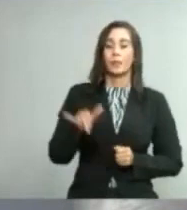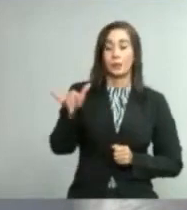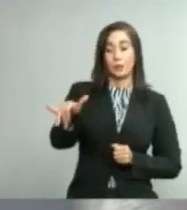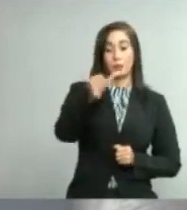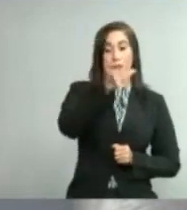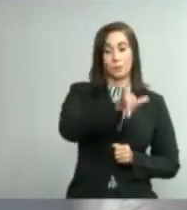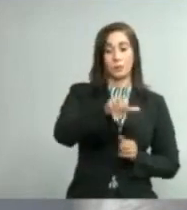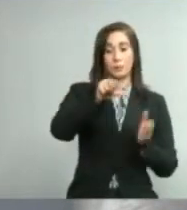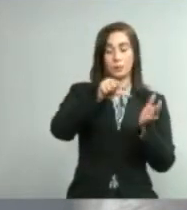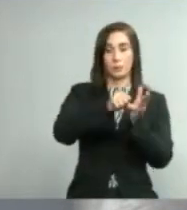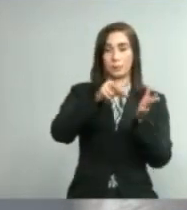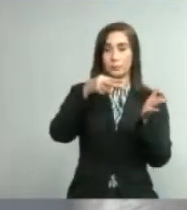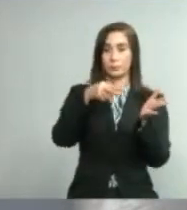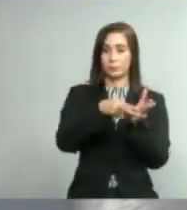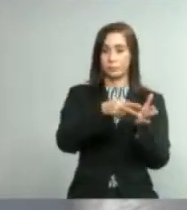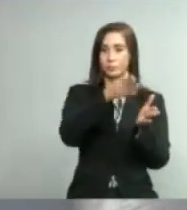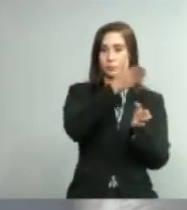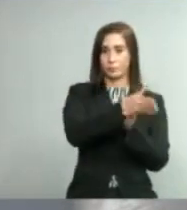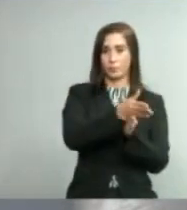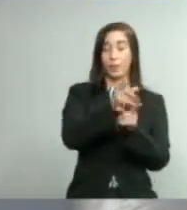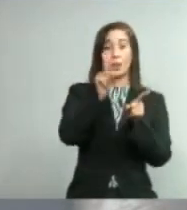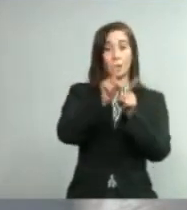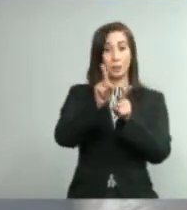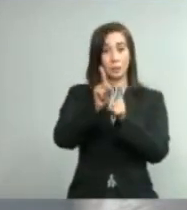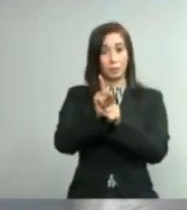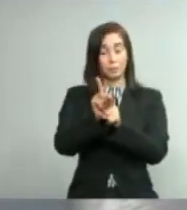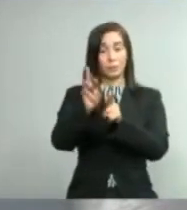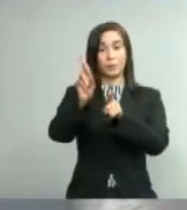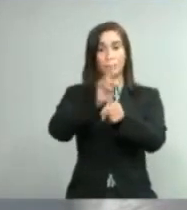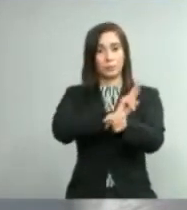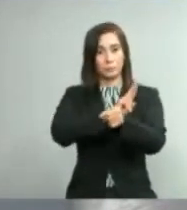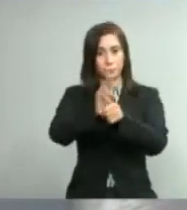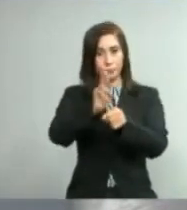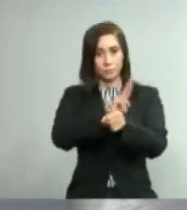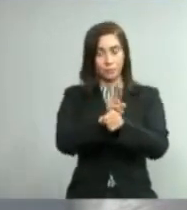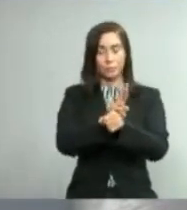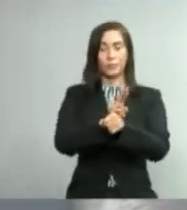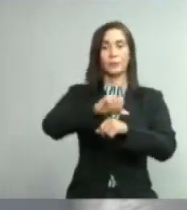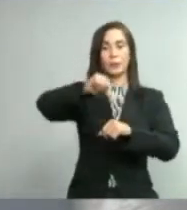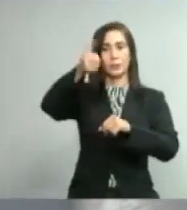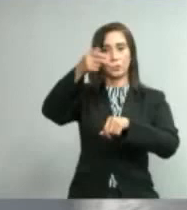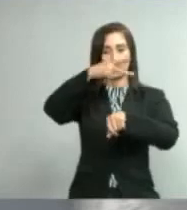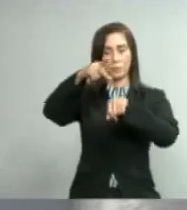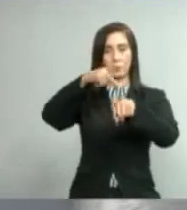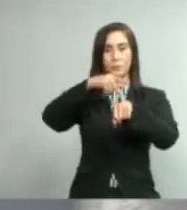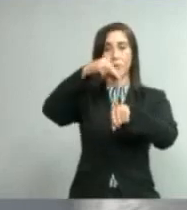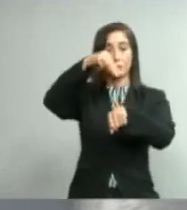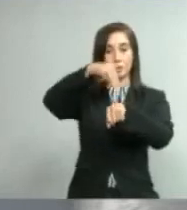igual en La Romana y Monteplata.